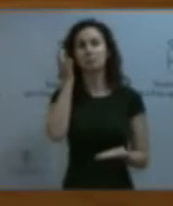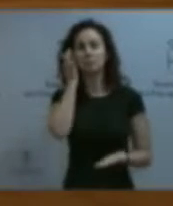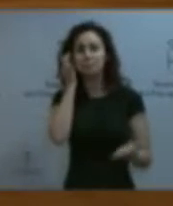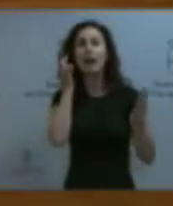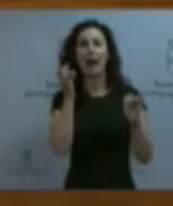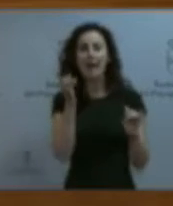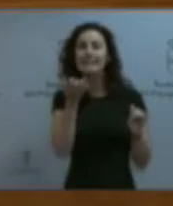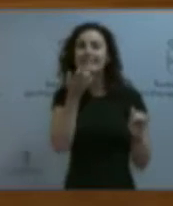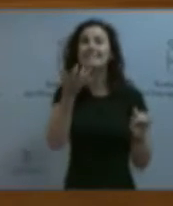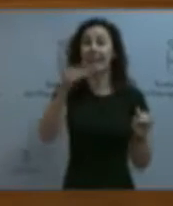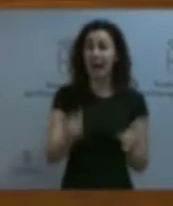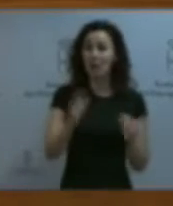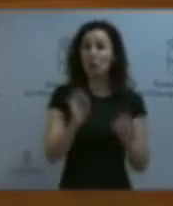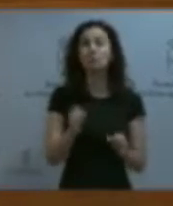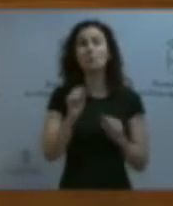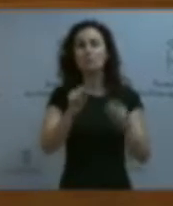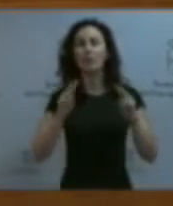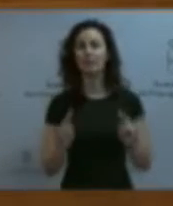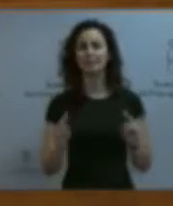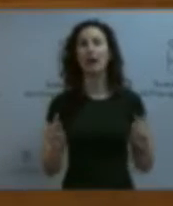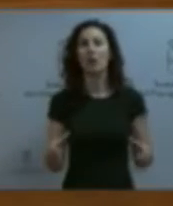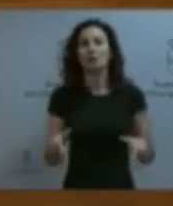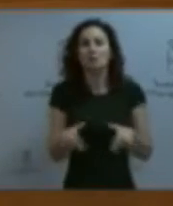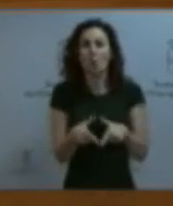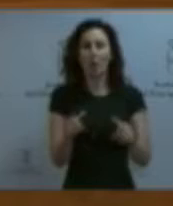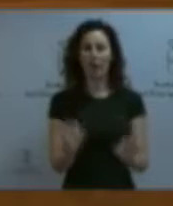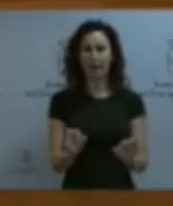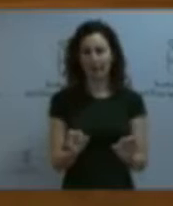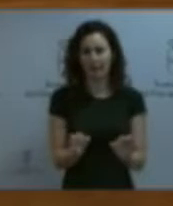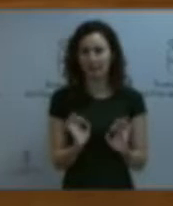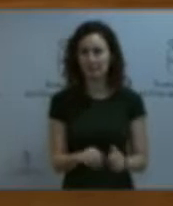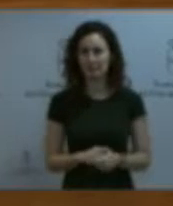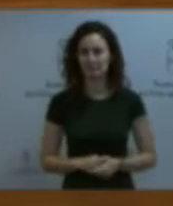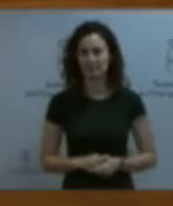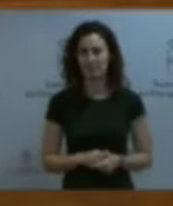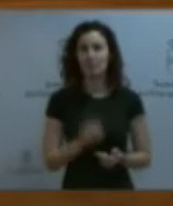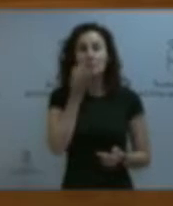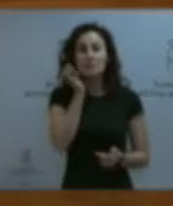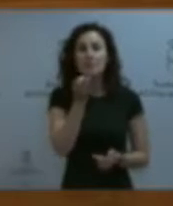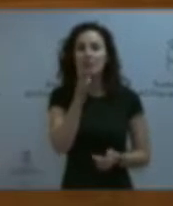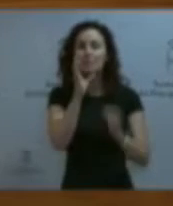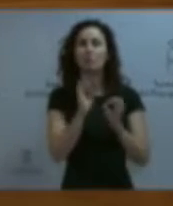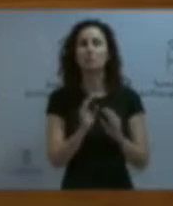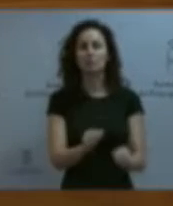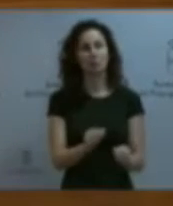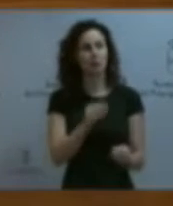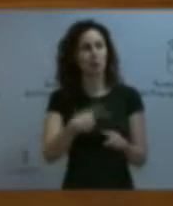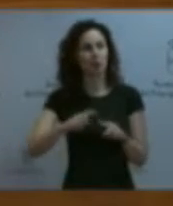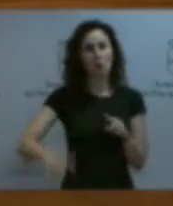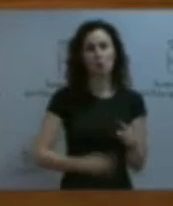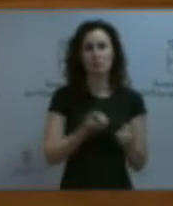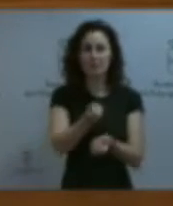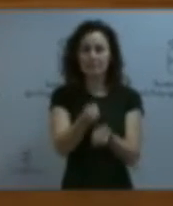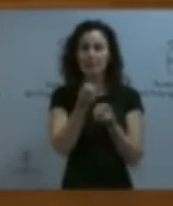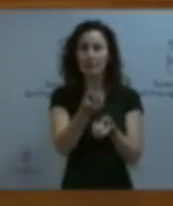hay incorporar la perspectiva feminista, es como ustedes saben o deberían saber algo más que eso. Es cierto que en algunas cosas ya existen datos